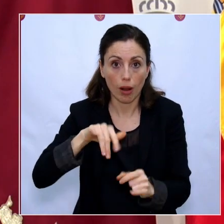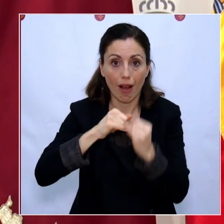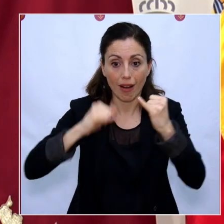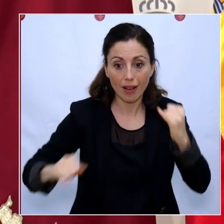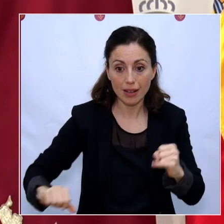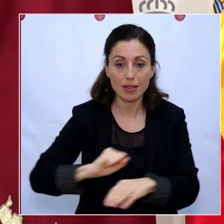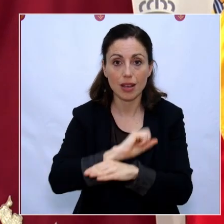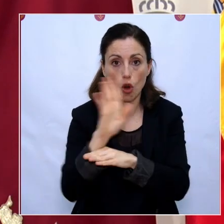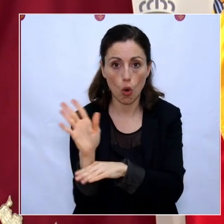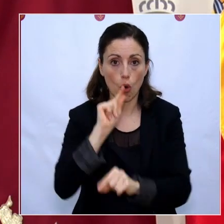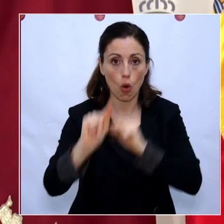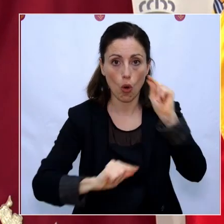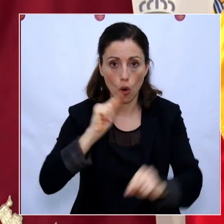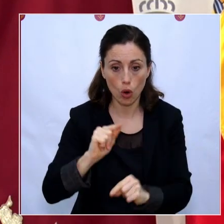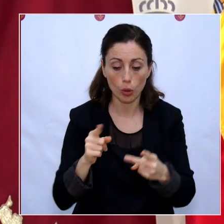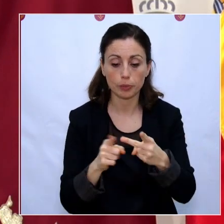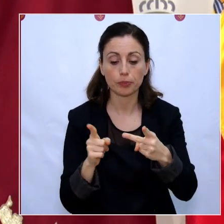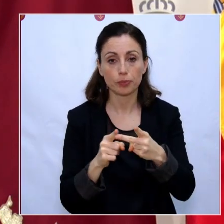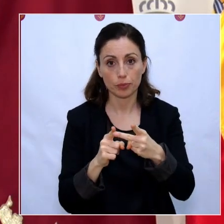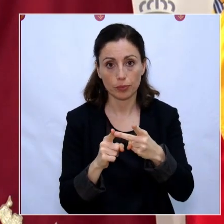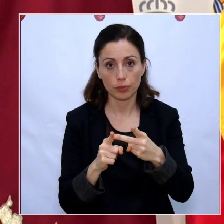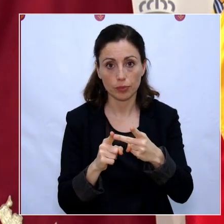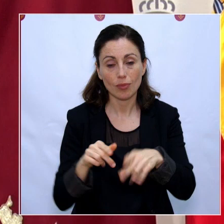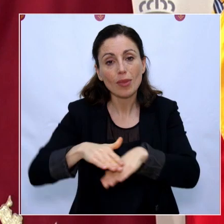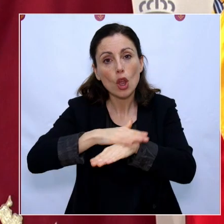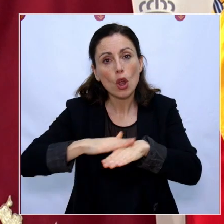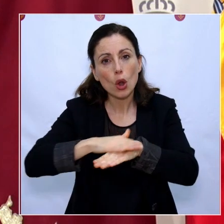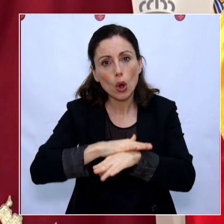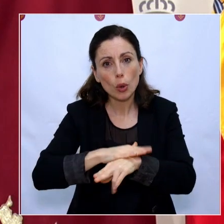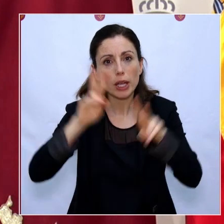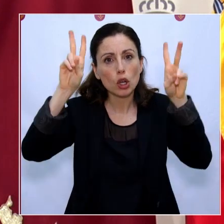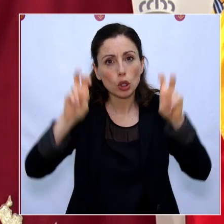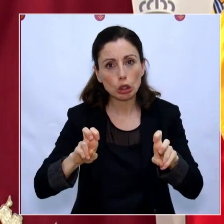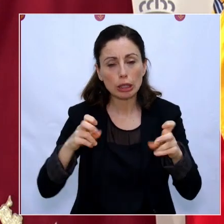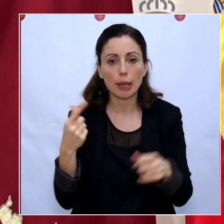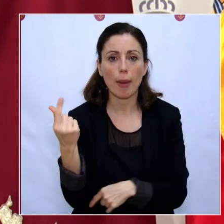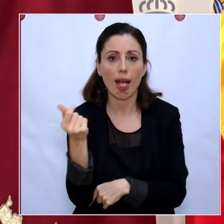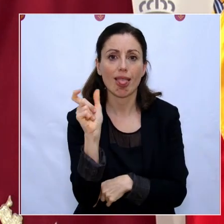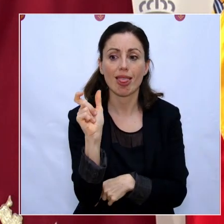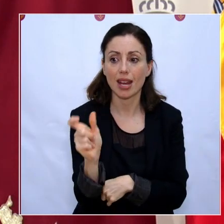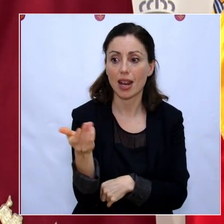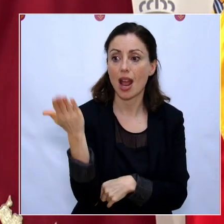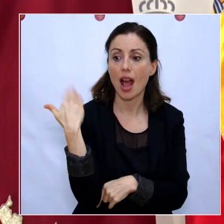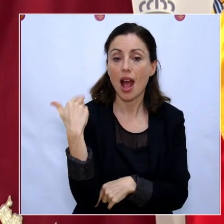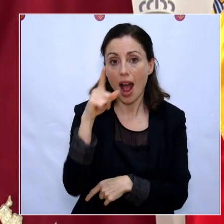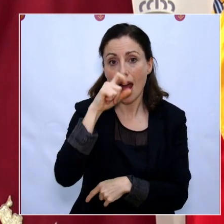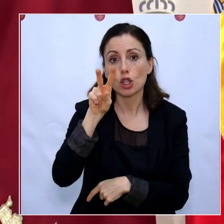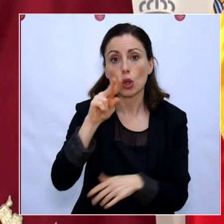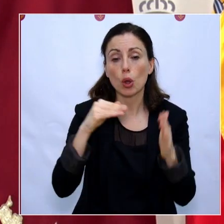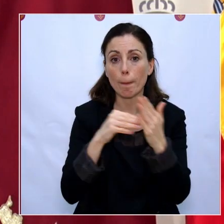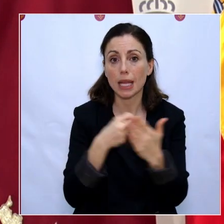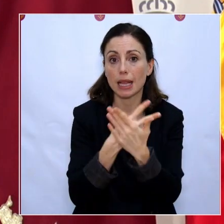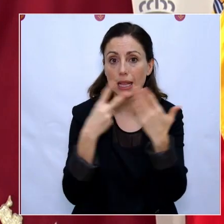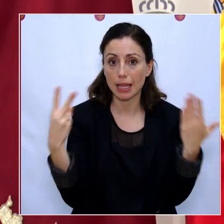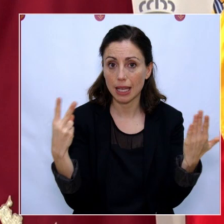La segunda es que el Estado no siga reteniendo los desfases de la liquidación correspondiente al año 2017, que en estos